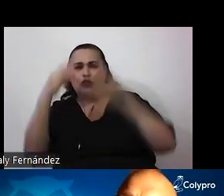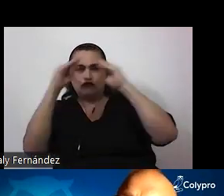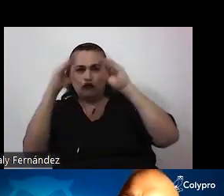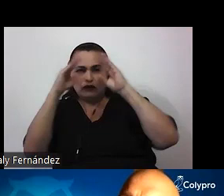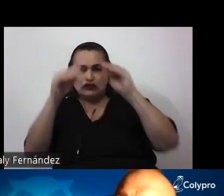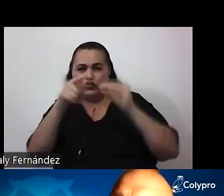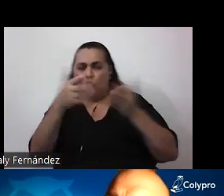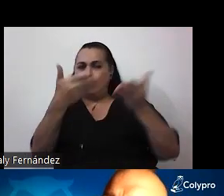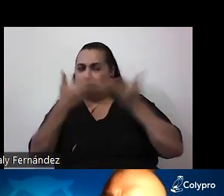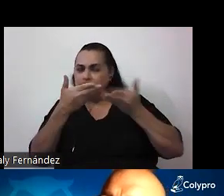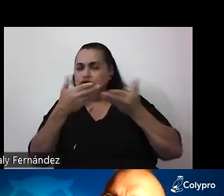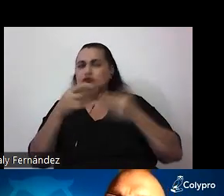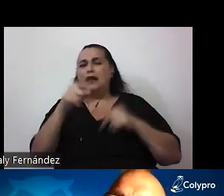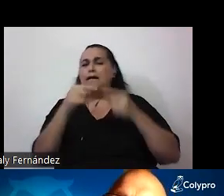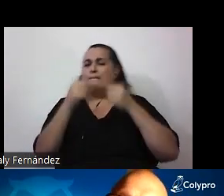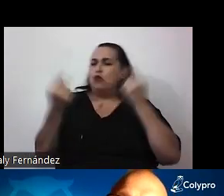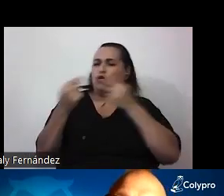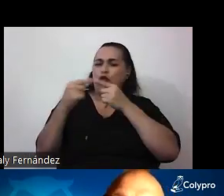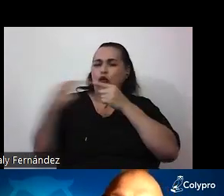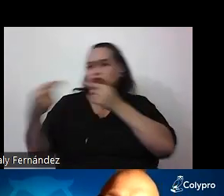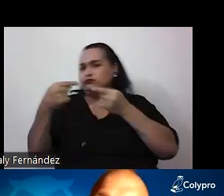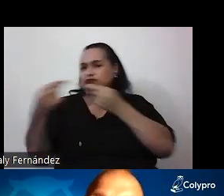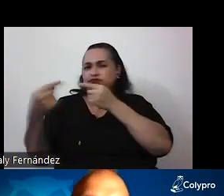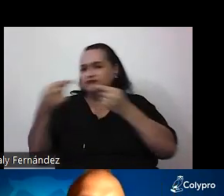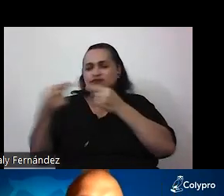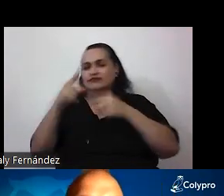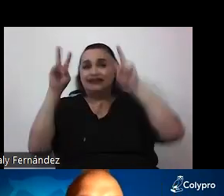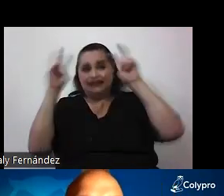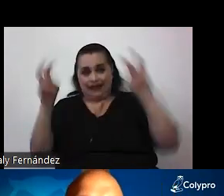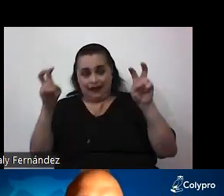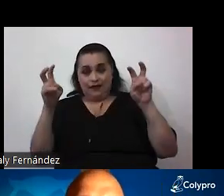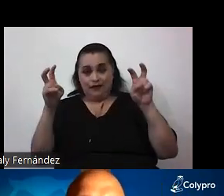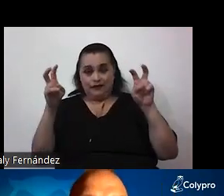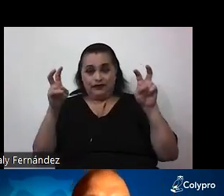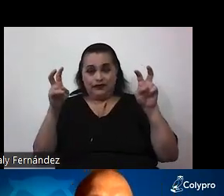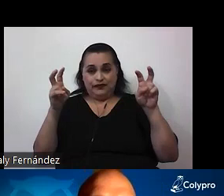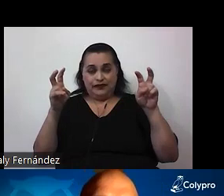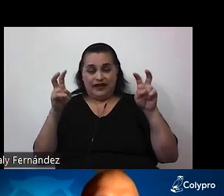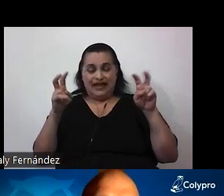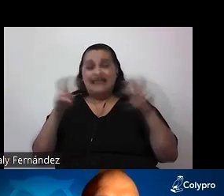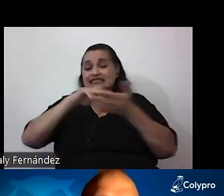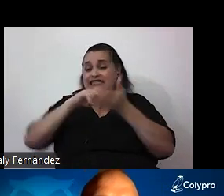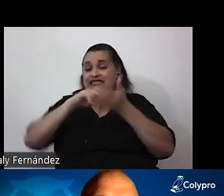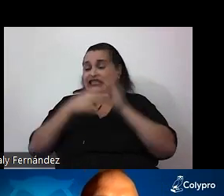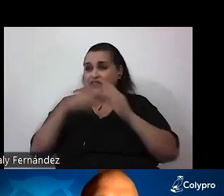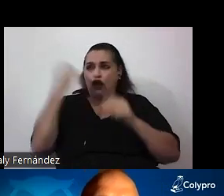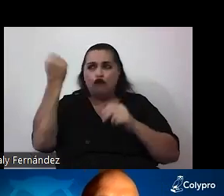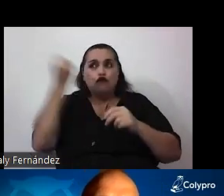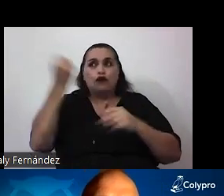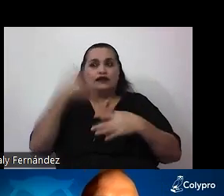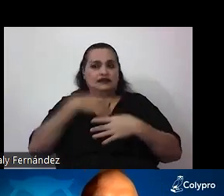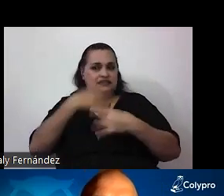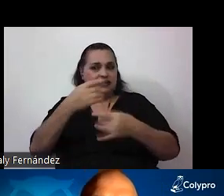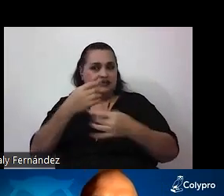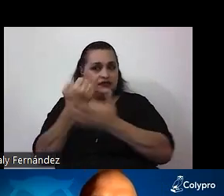discusiones y polémicas y es un tema que por implicar fuertes intereses económicos